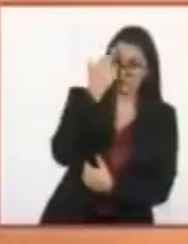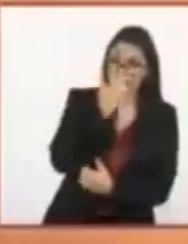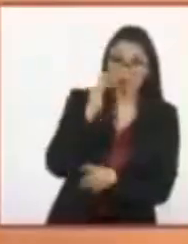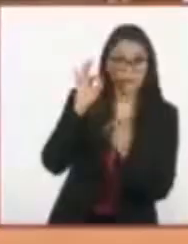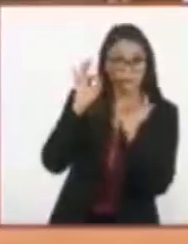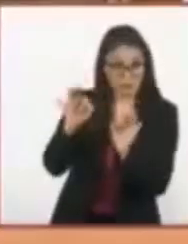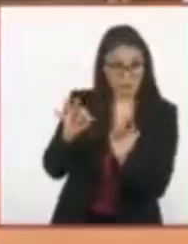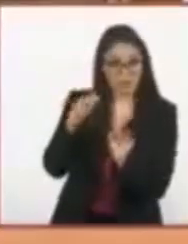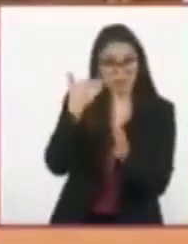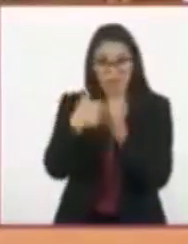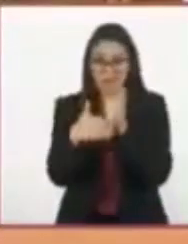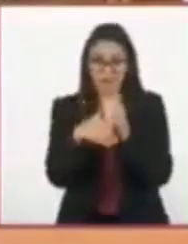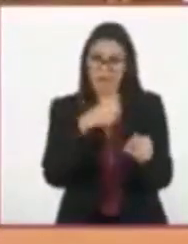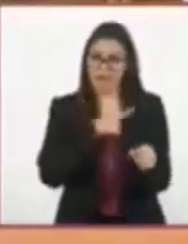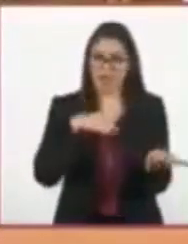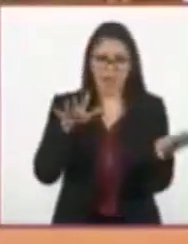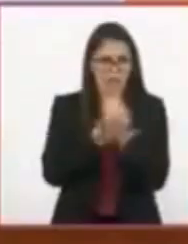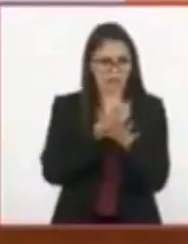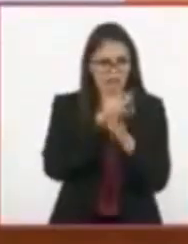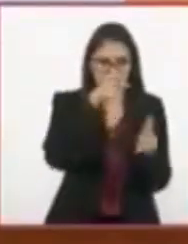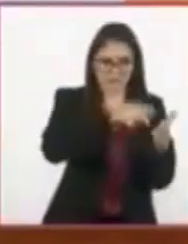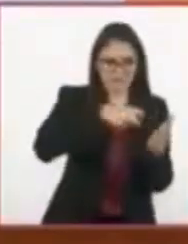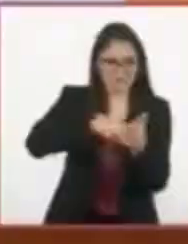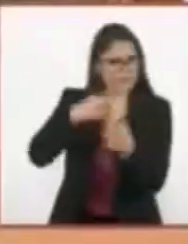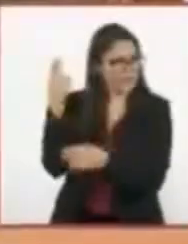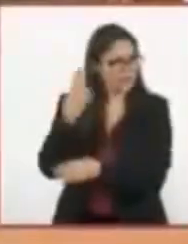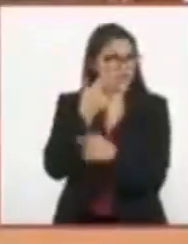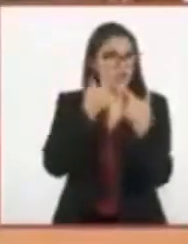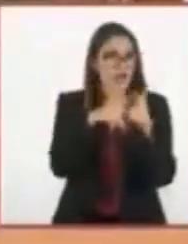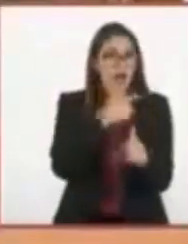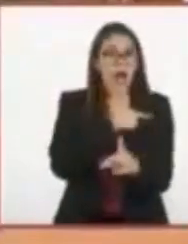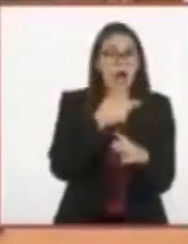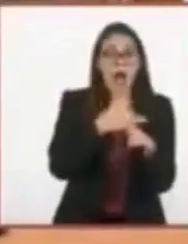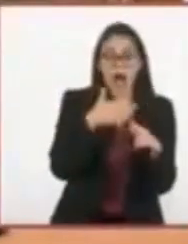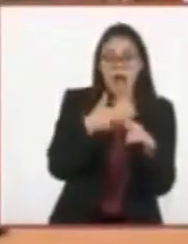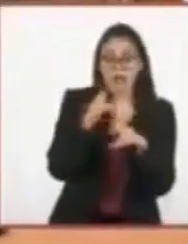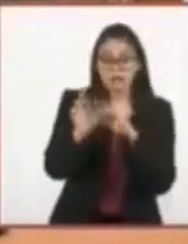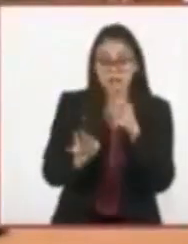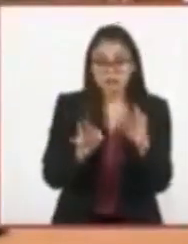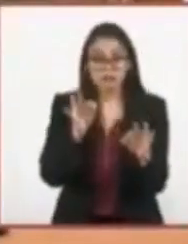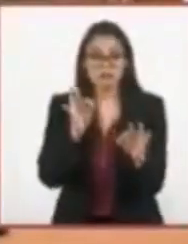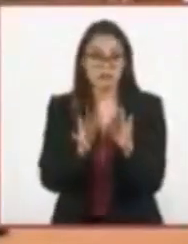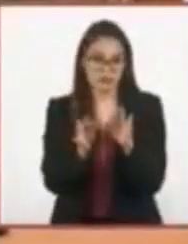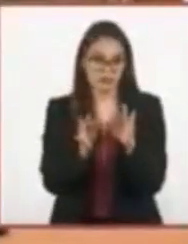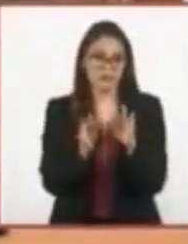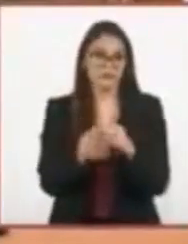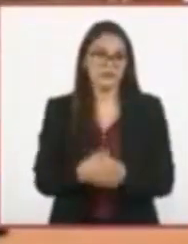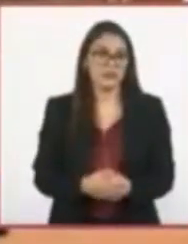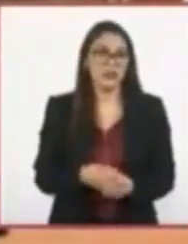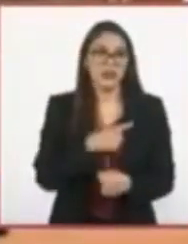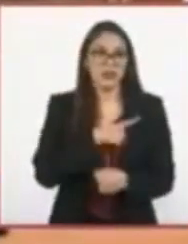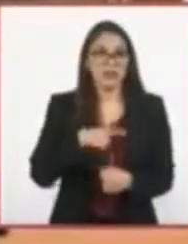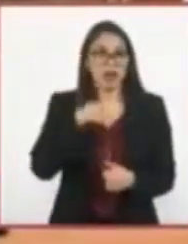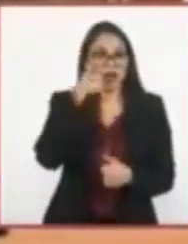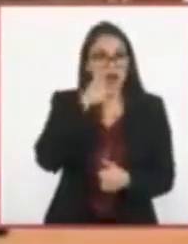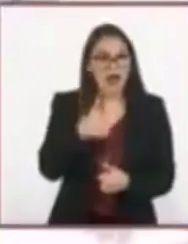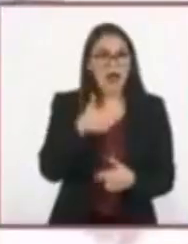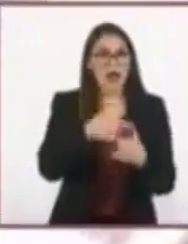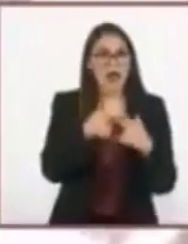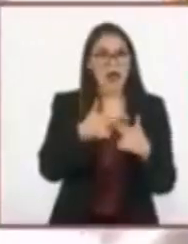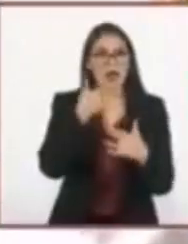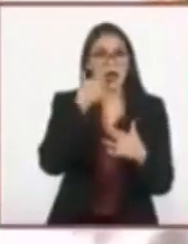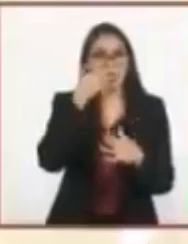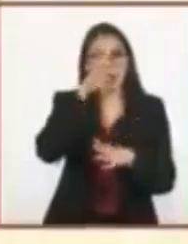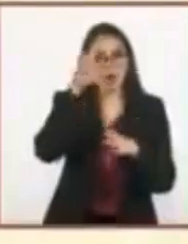y corregir las veces que sean necesarias y poner atención en la coherencia y cohesión de las ideas.